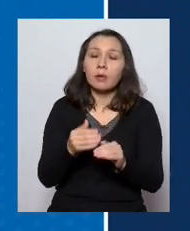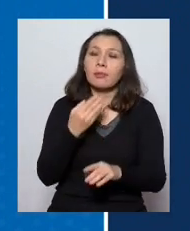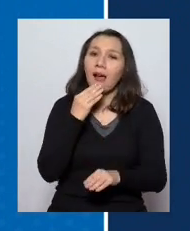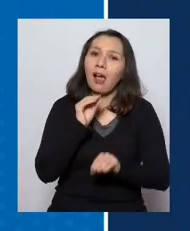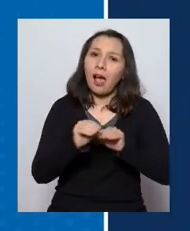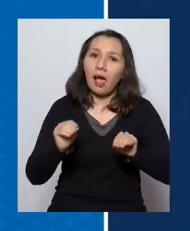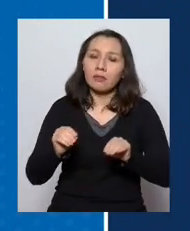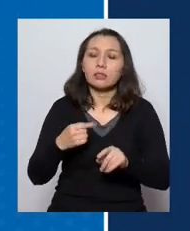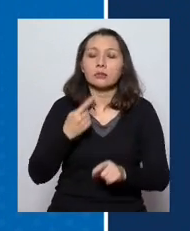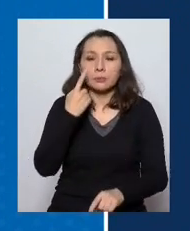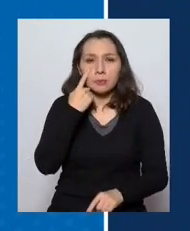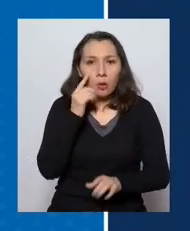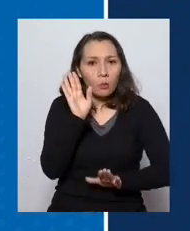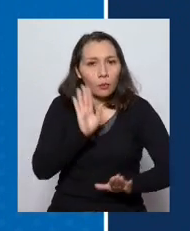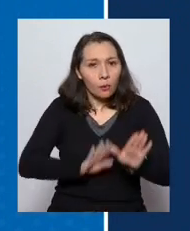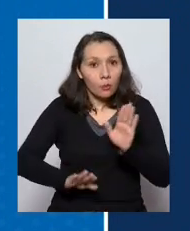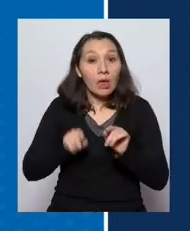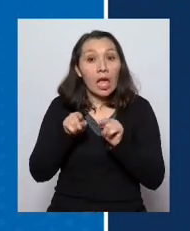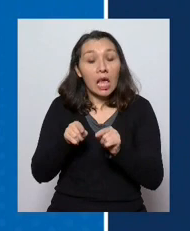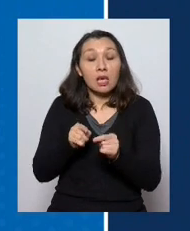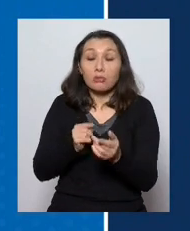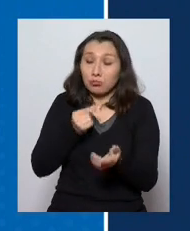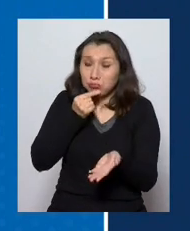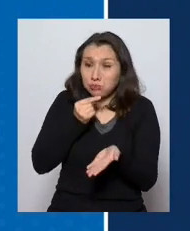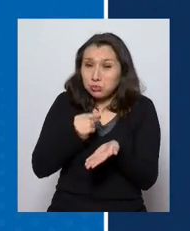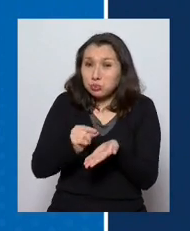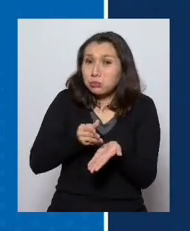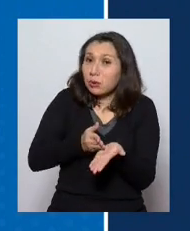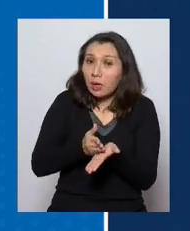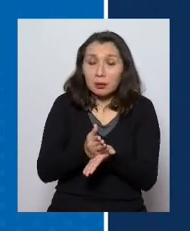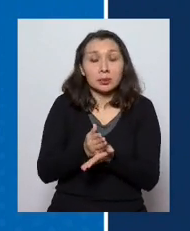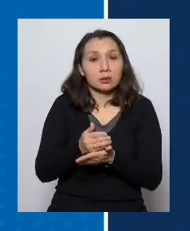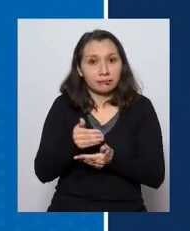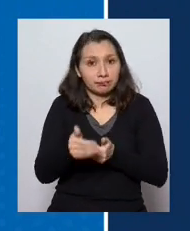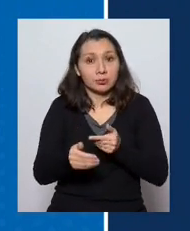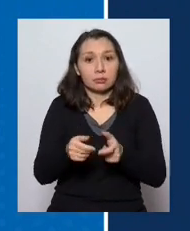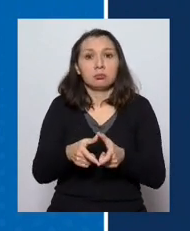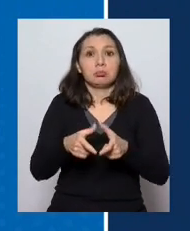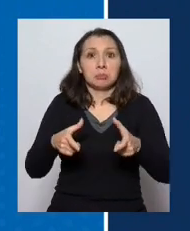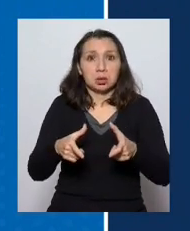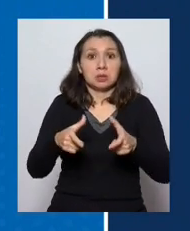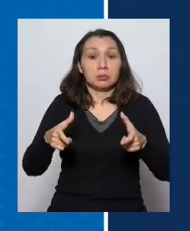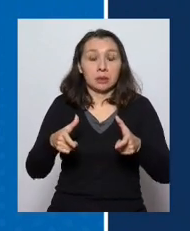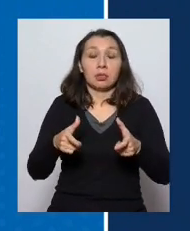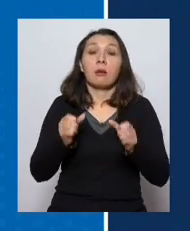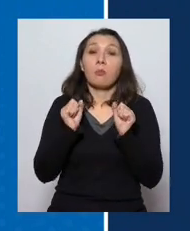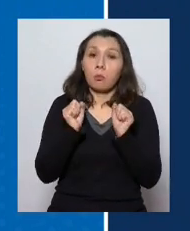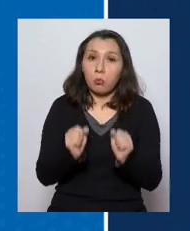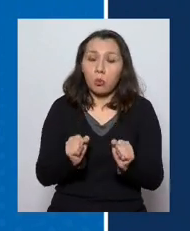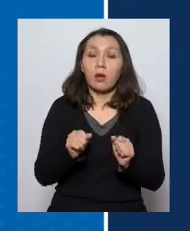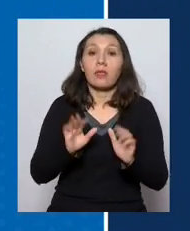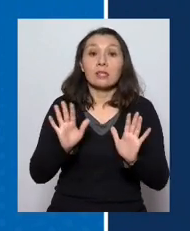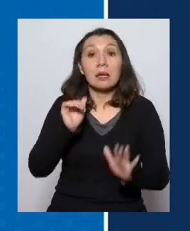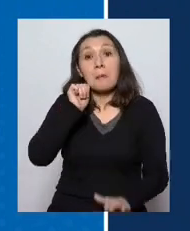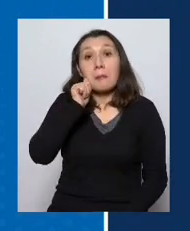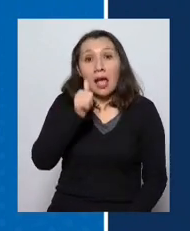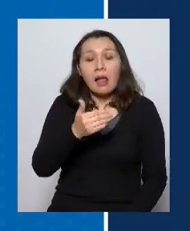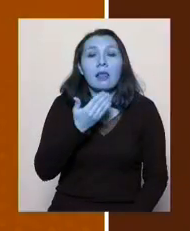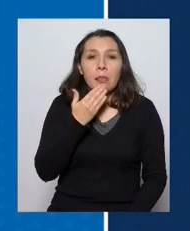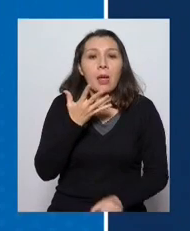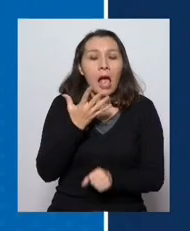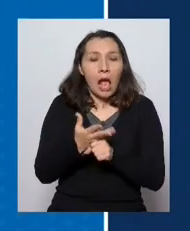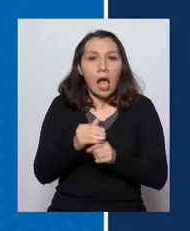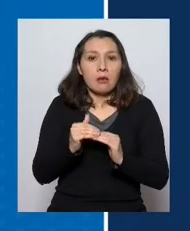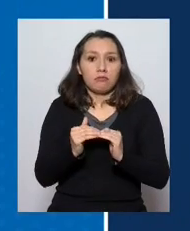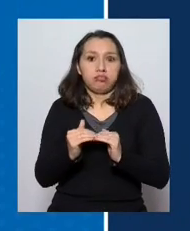que hacemos un llamado. Esto está recién comenzando. Los casos van a seguir subiendo y es muy probable que también mañana haya